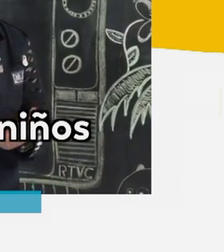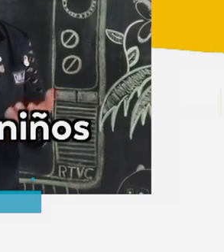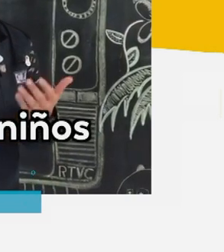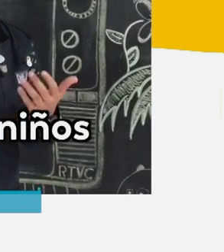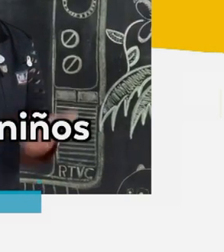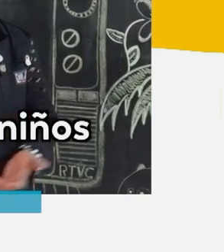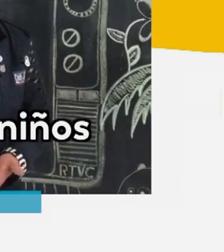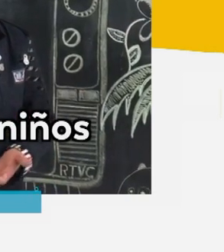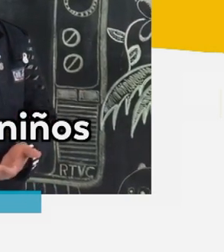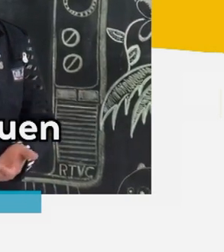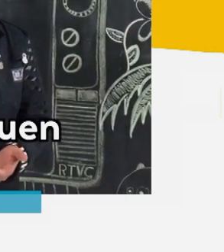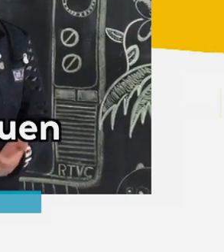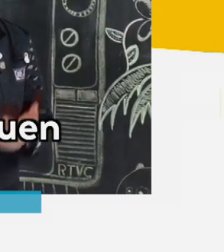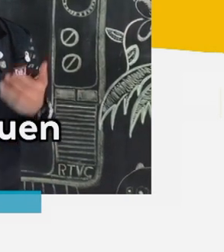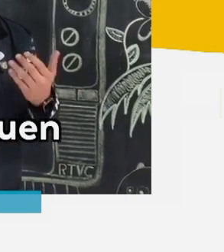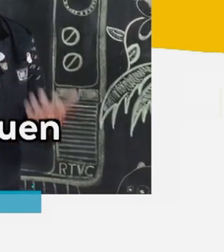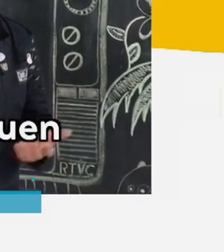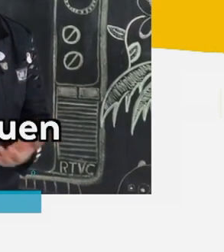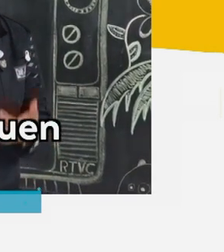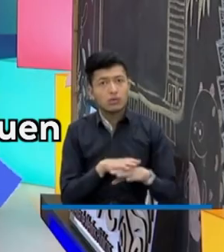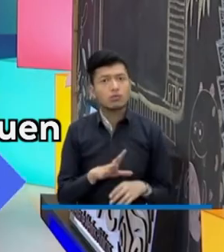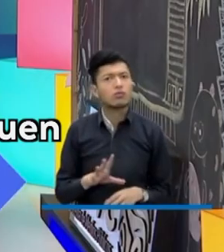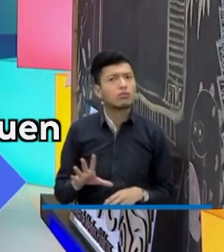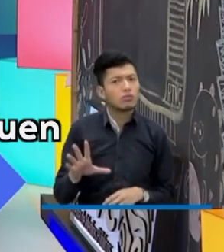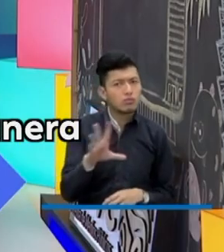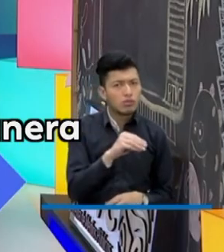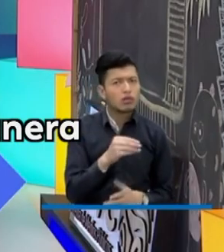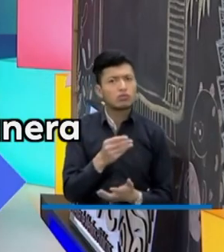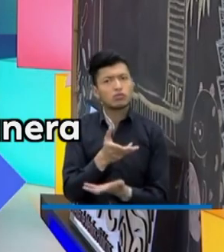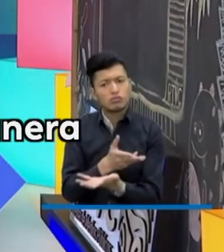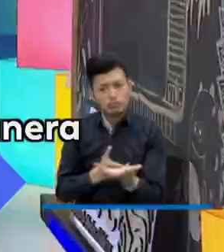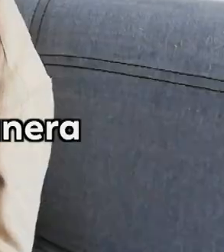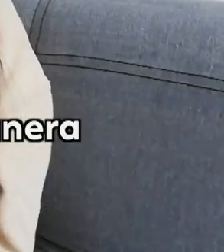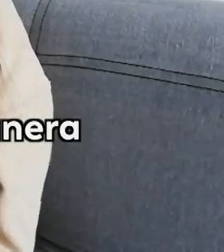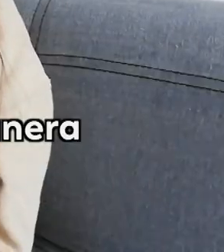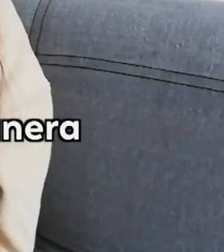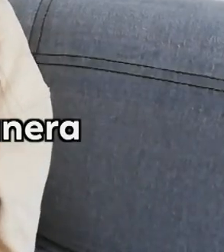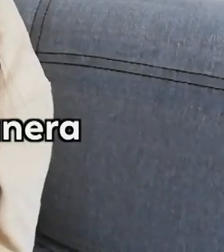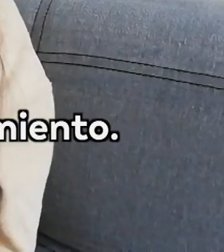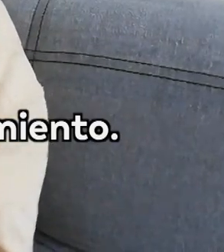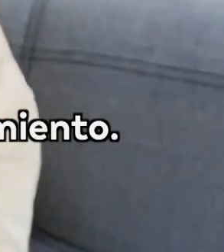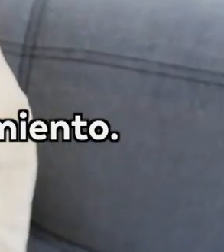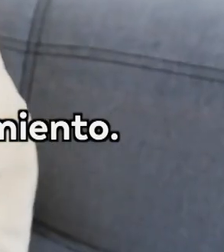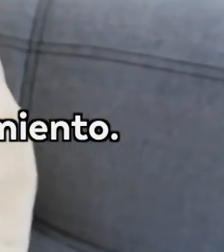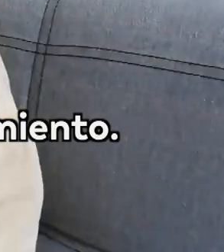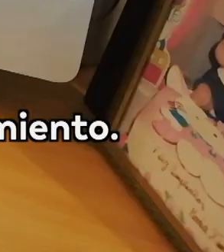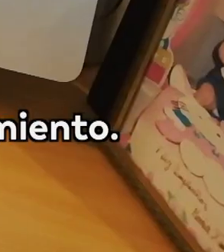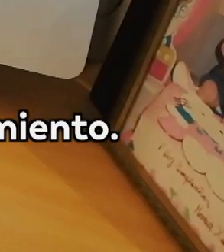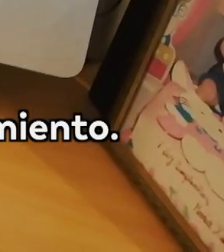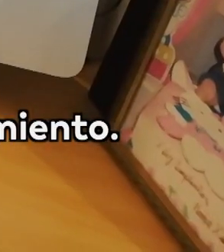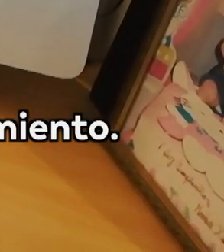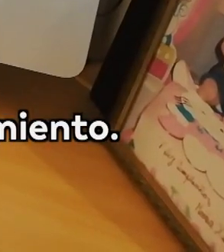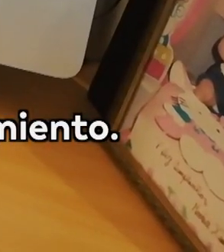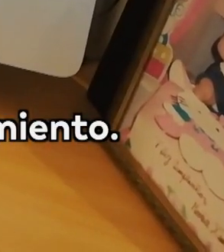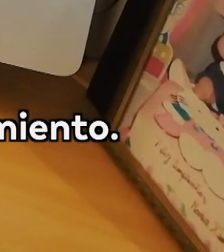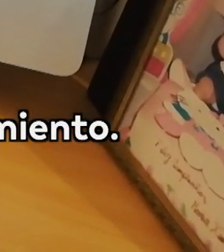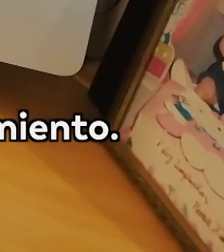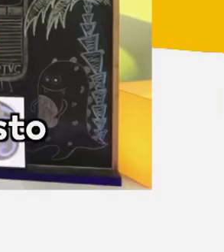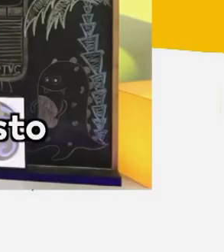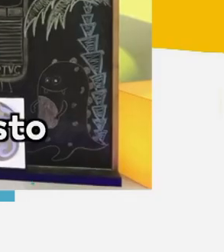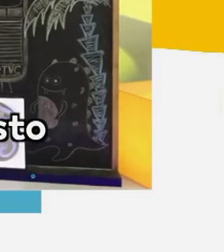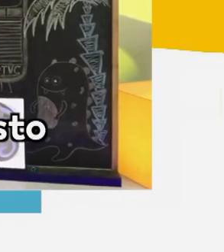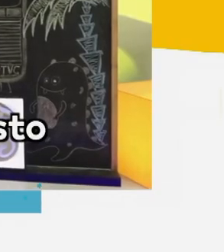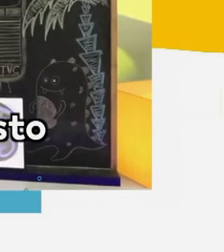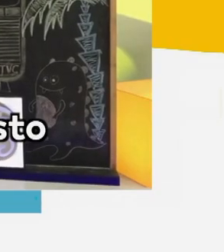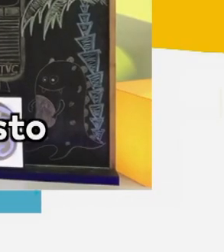ayudándole a los niños a que se formen, a que se eduquen y a que puedan llevar de una manera adecuada este tiempo de confinamiento.